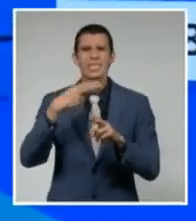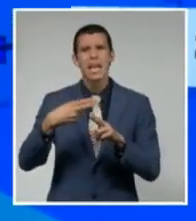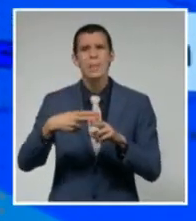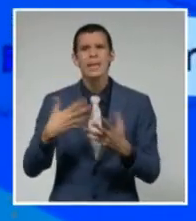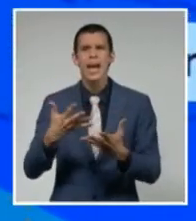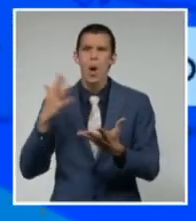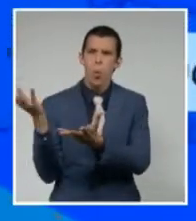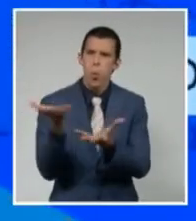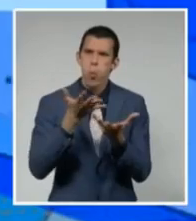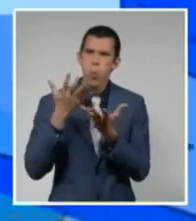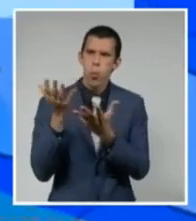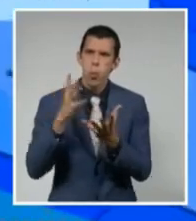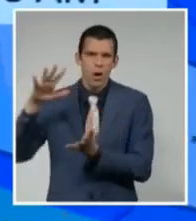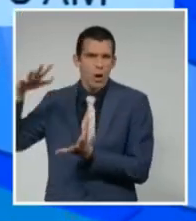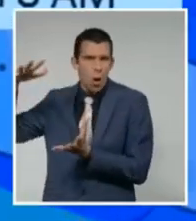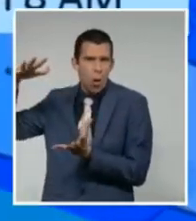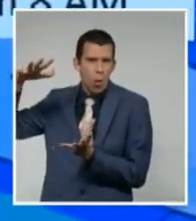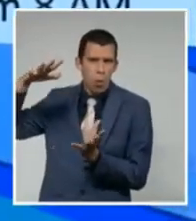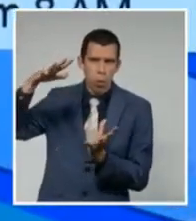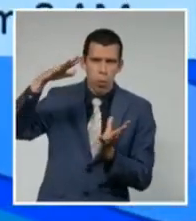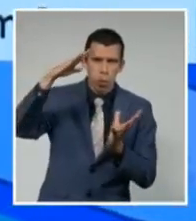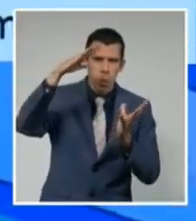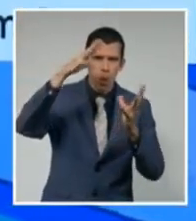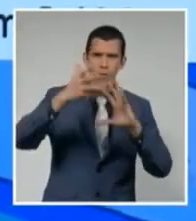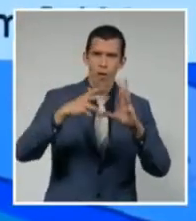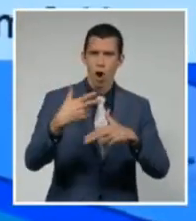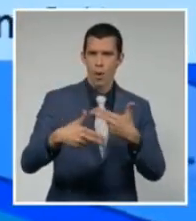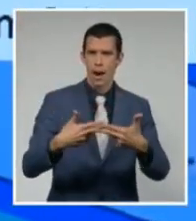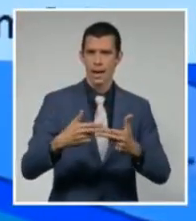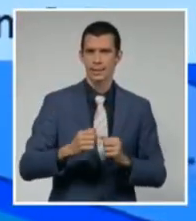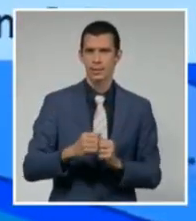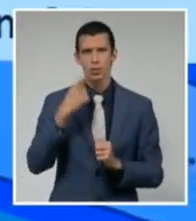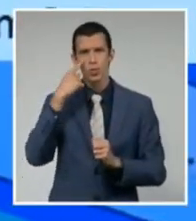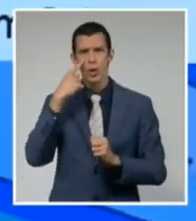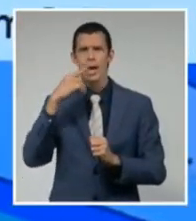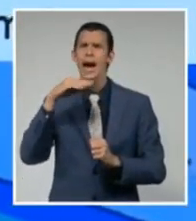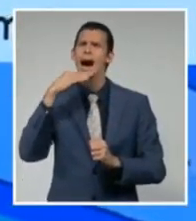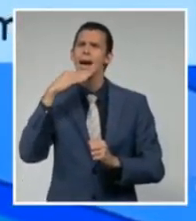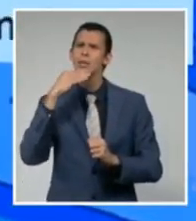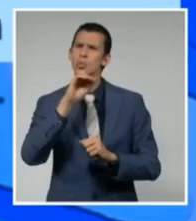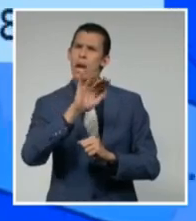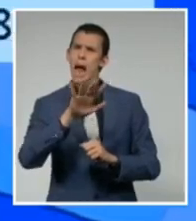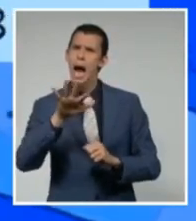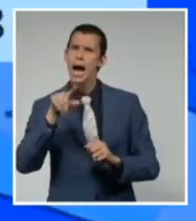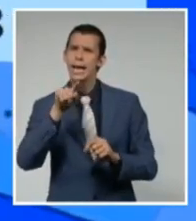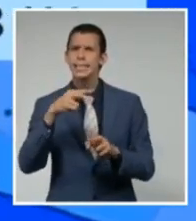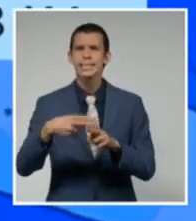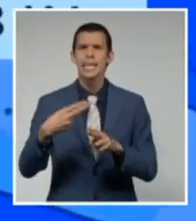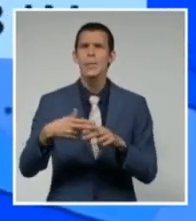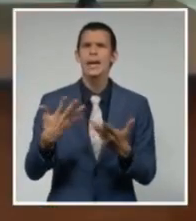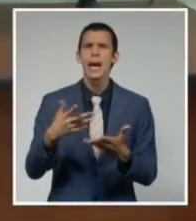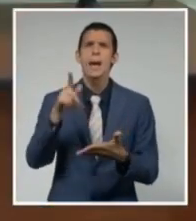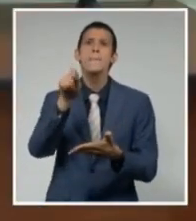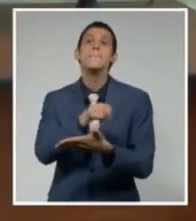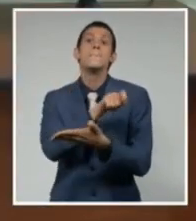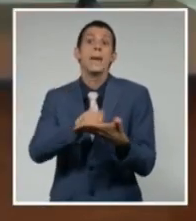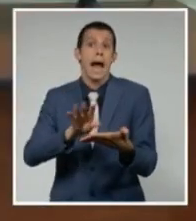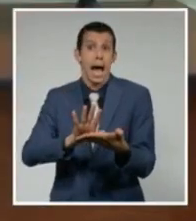Ahora voy a mostrar el cono junto con esos vientos. Observen que esos vientos se salen del cono.